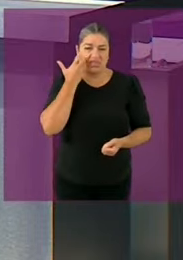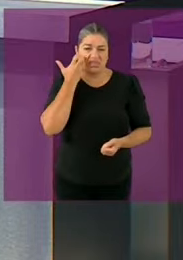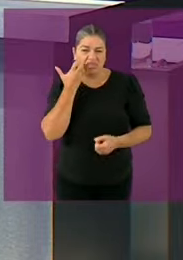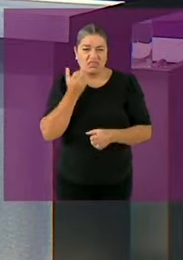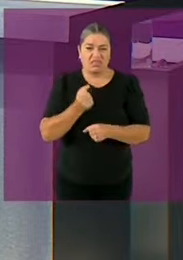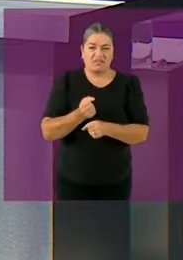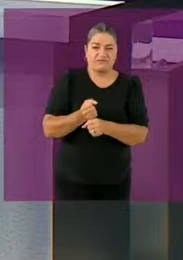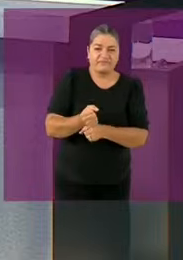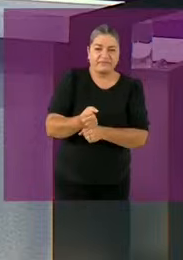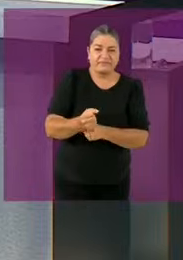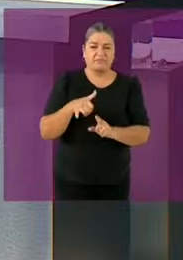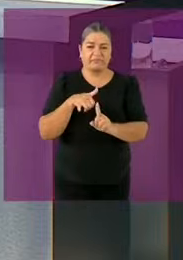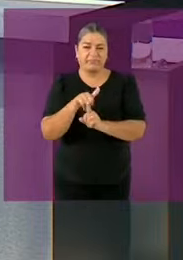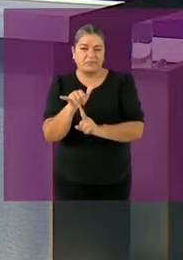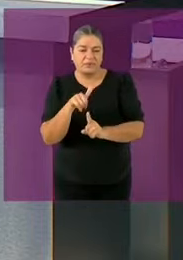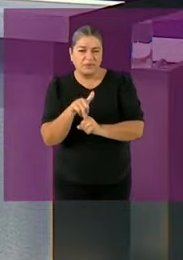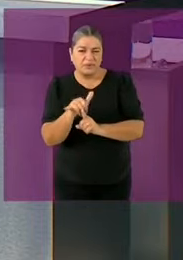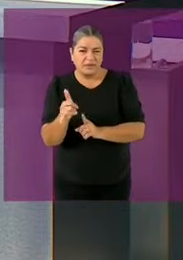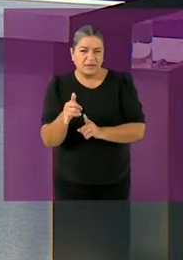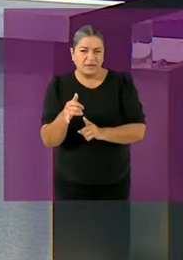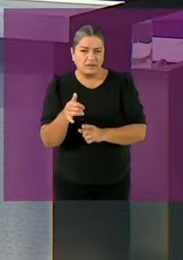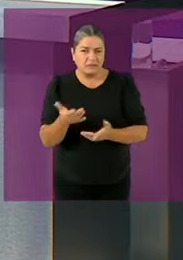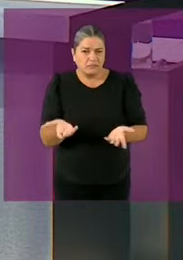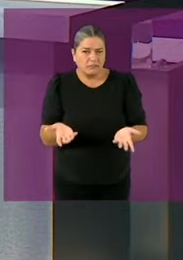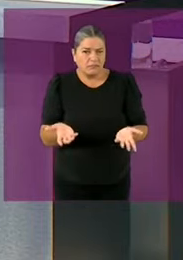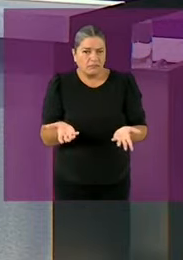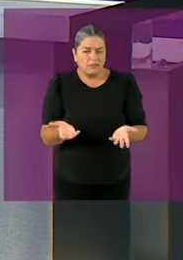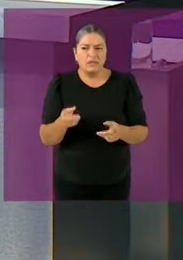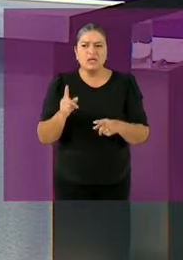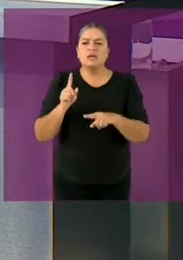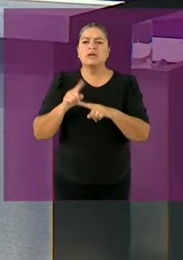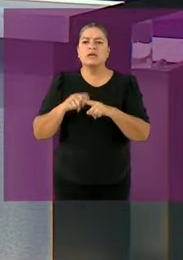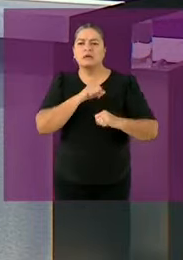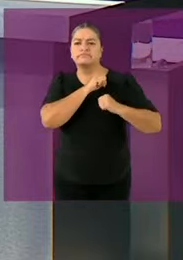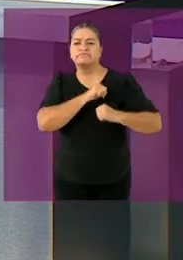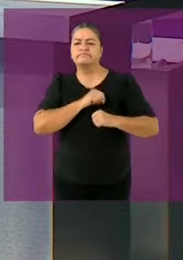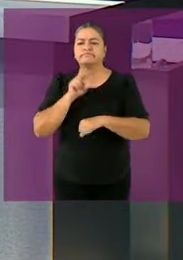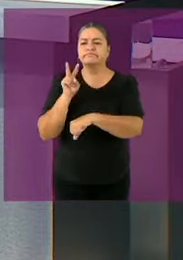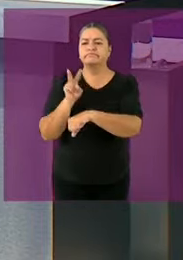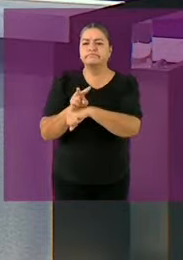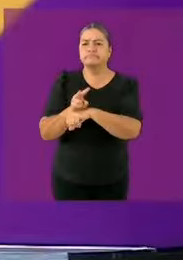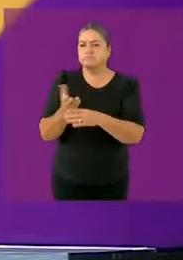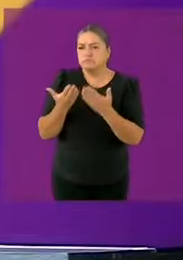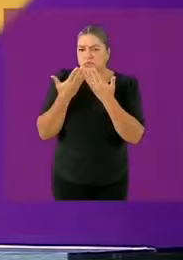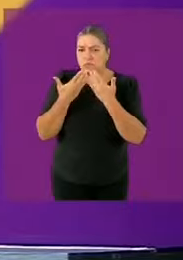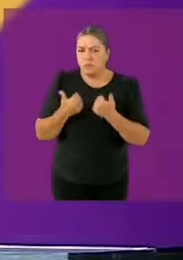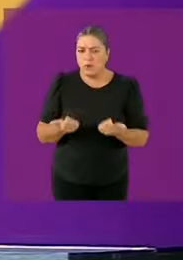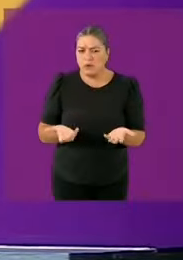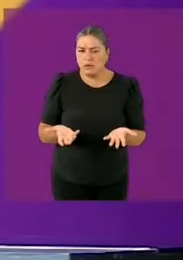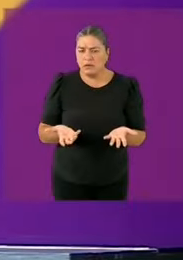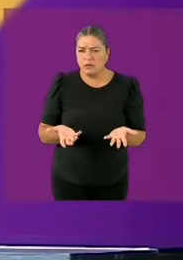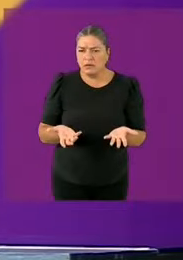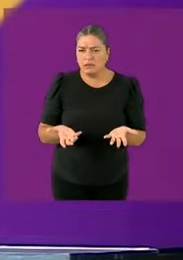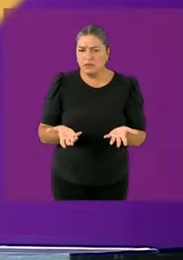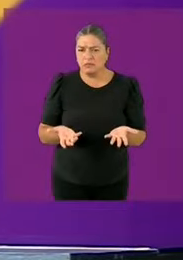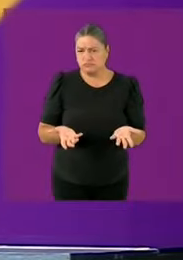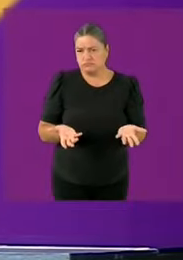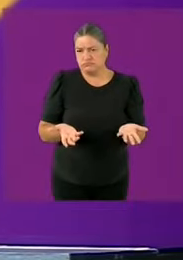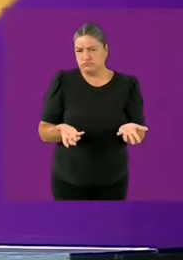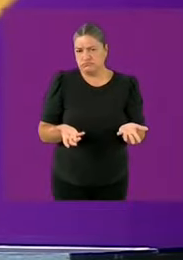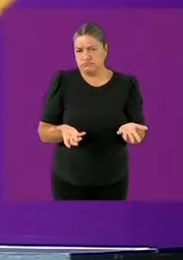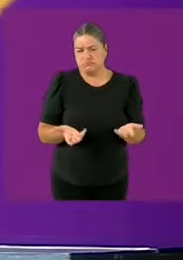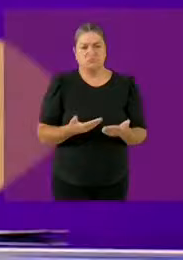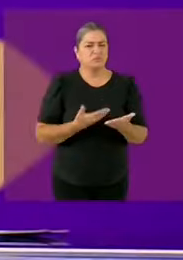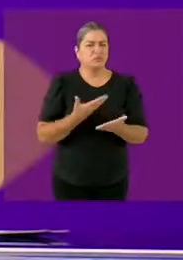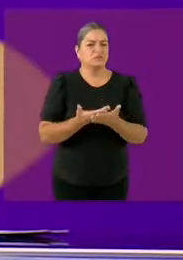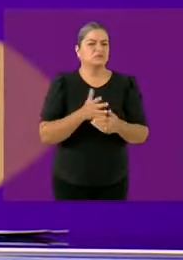inspectores del trabajo que tengan esa capacidad o que vayan a proteger a esas mujeres que proponen ese tema primero decir que